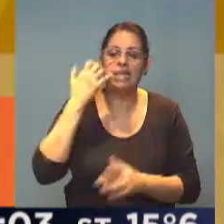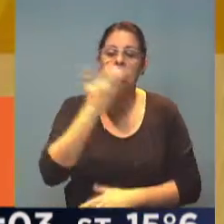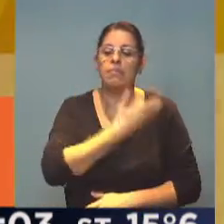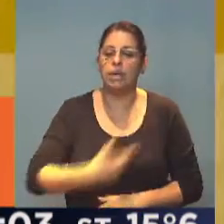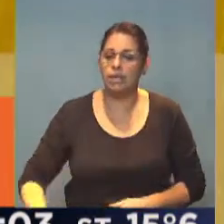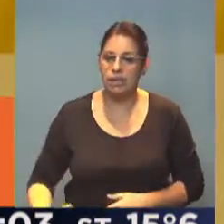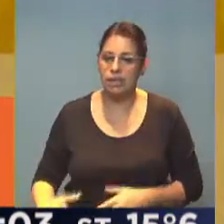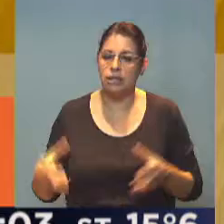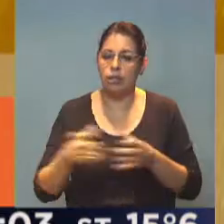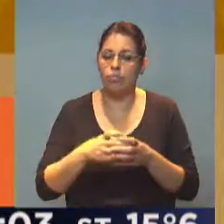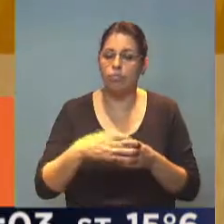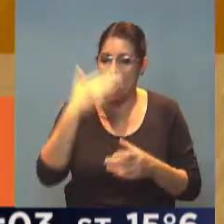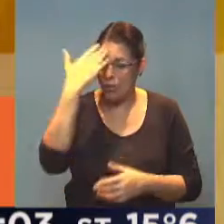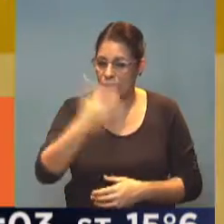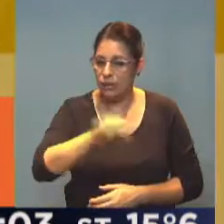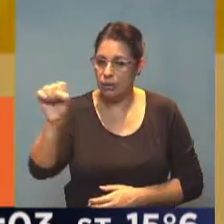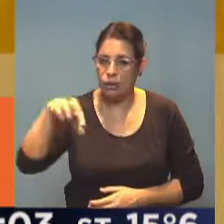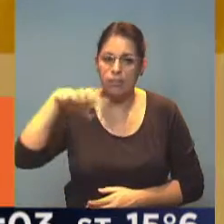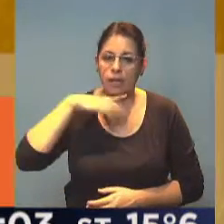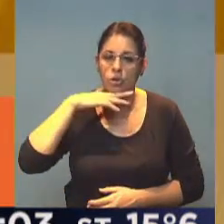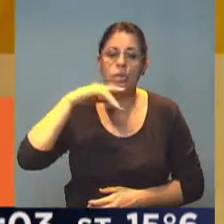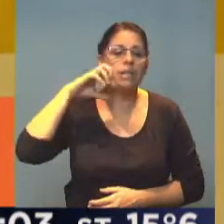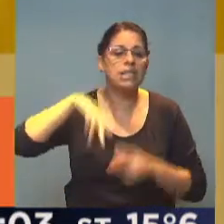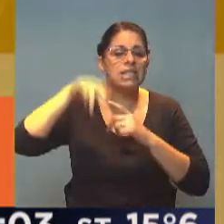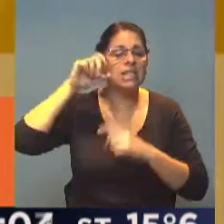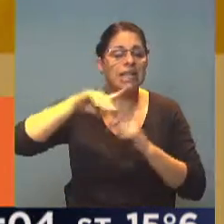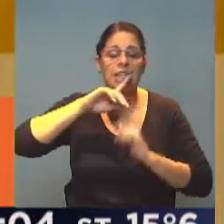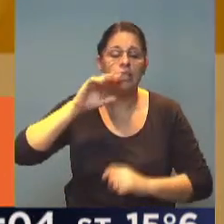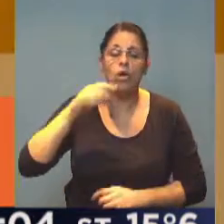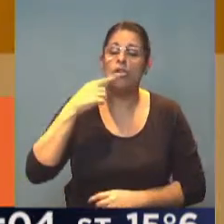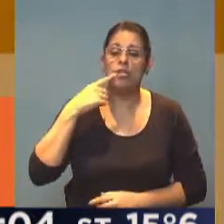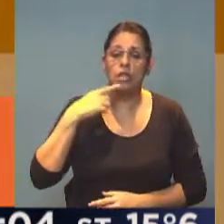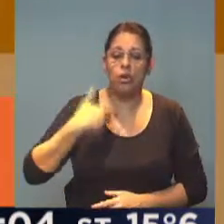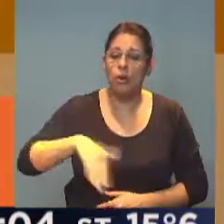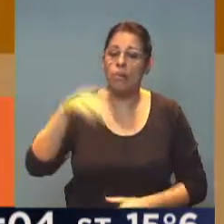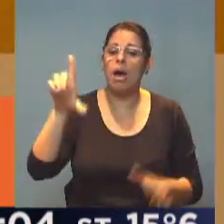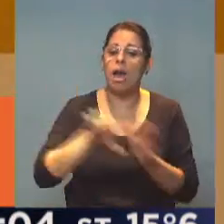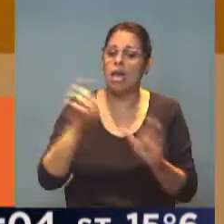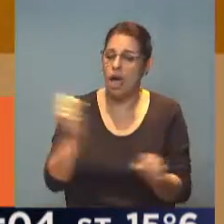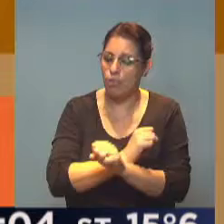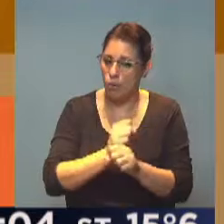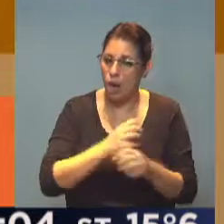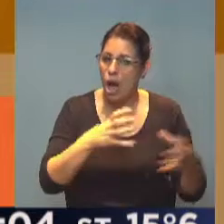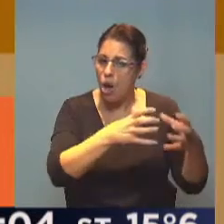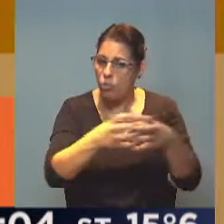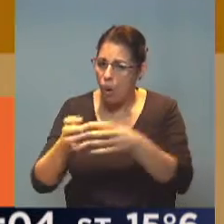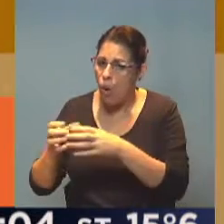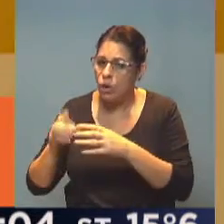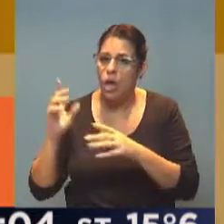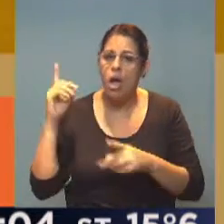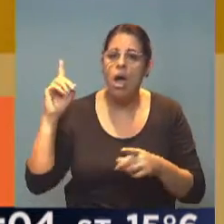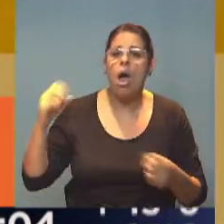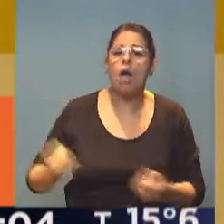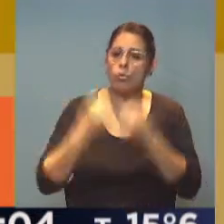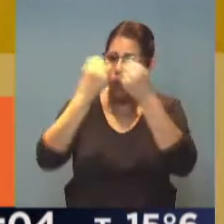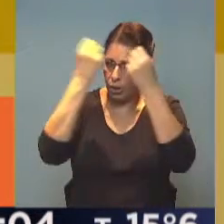bancada del Frente para la Victoria PJ, Miguel Pichetto, y hubo acuerdo de todos los bloques para tratar de acortar